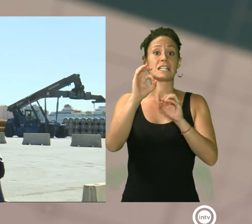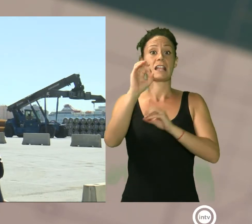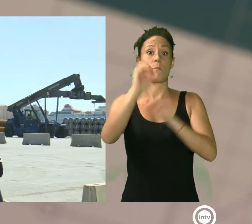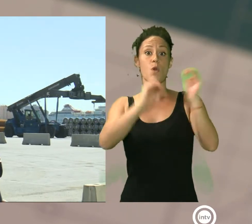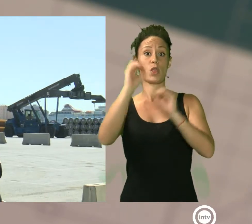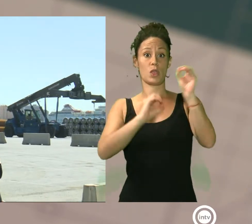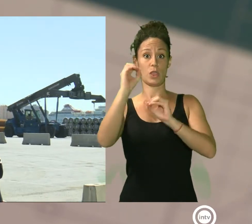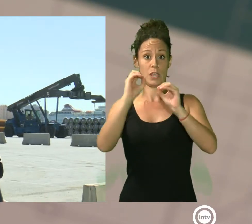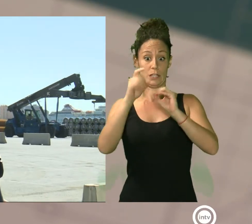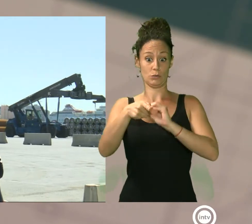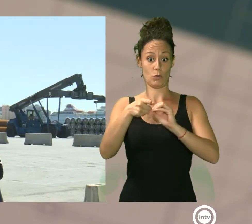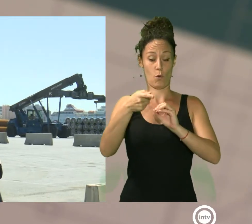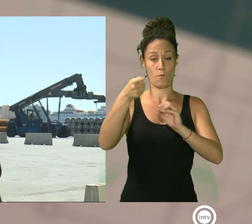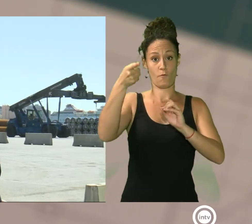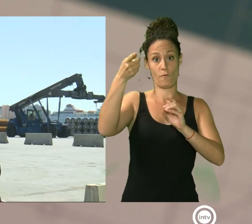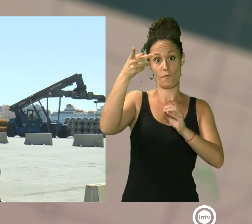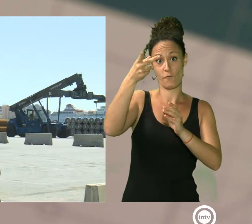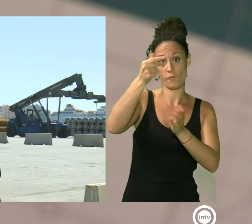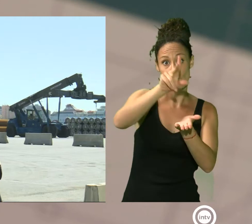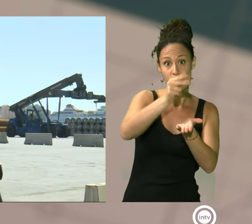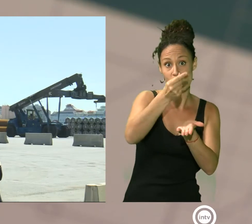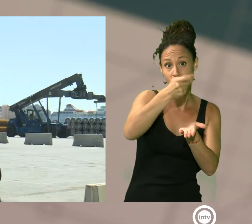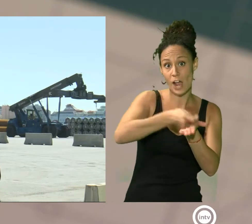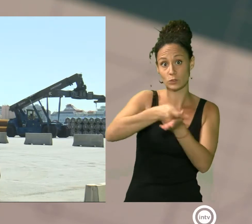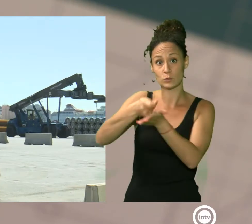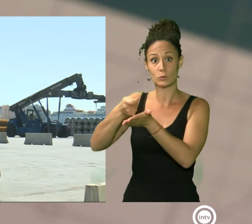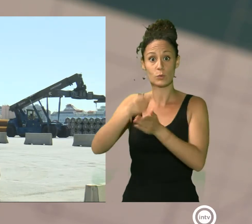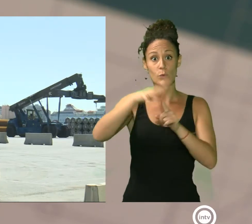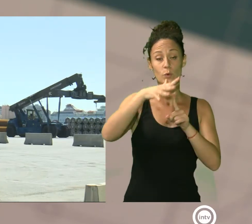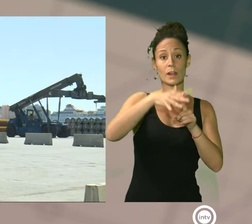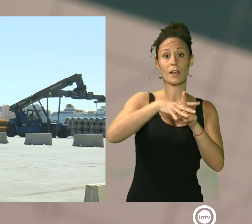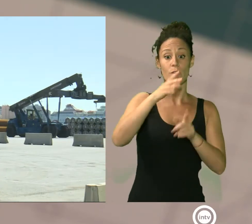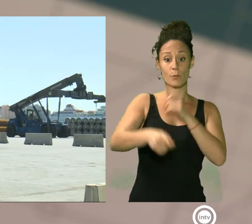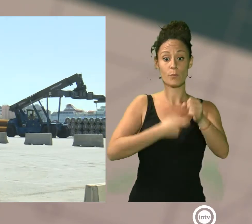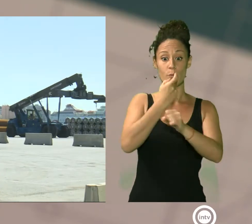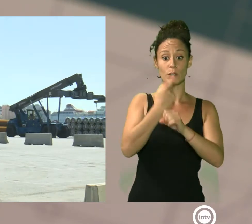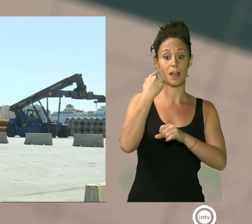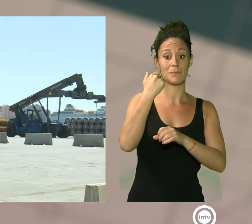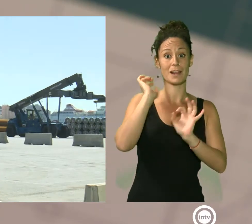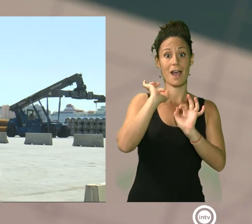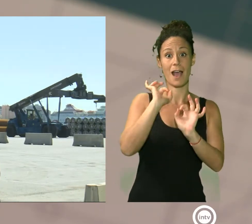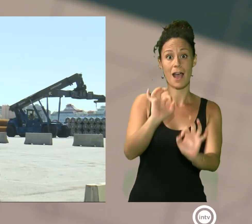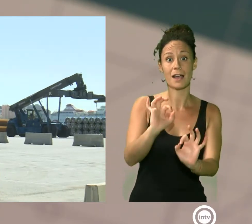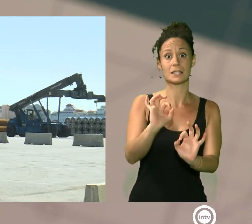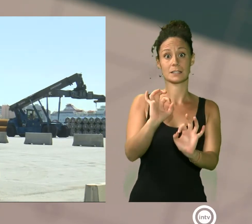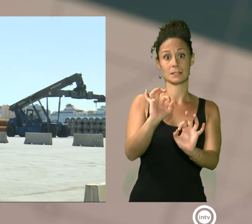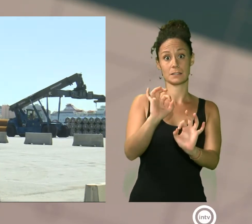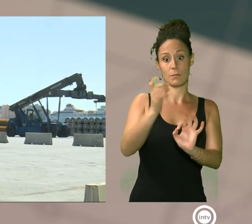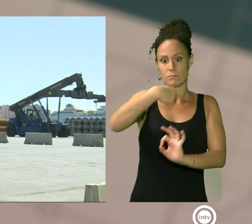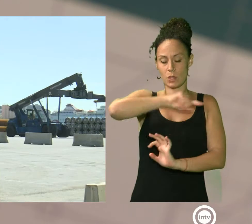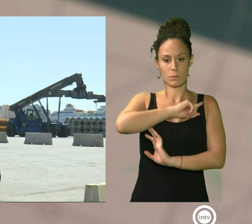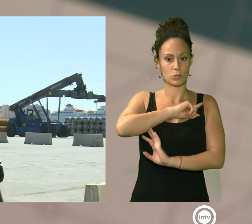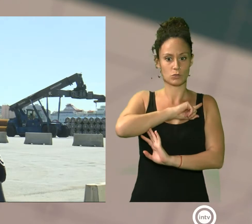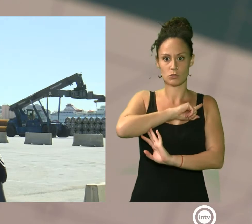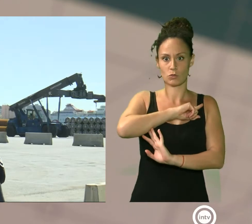la operación del Paso del Estrecho, somos los segundos de España, primero la Argentina, somos nosotros. Obviamente estábamos esperanzados y de hecho nosotros hemos tenido